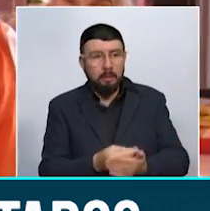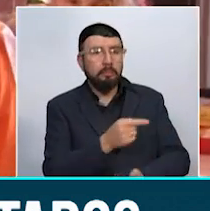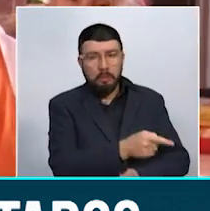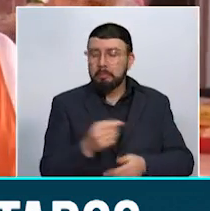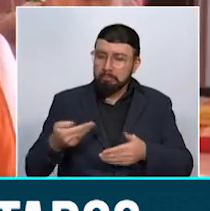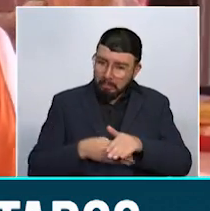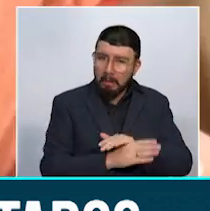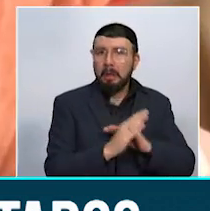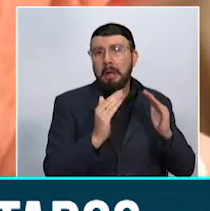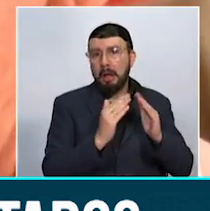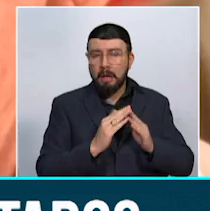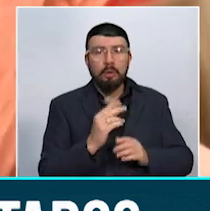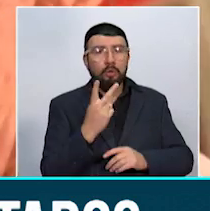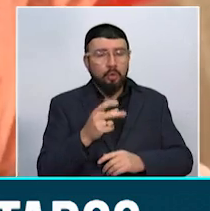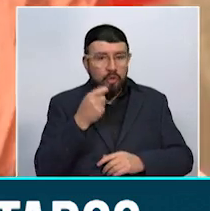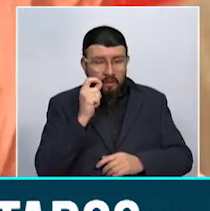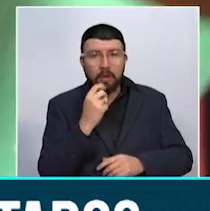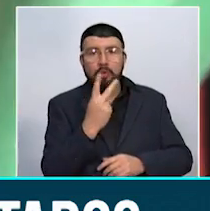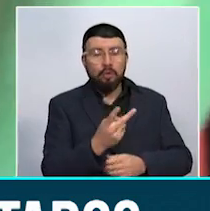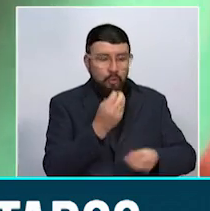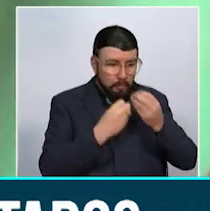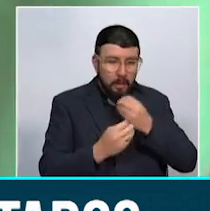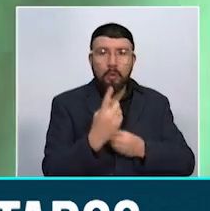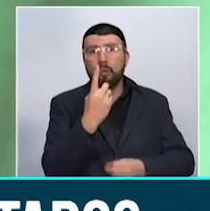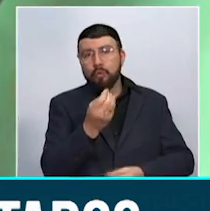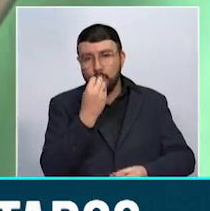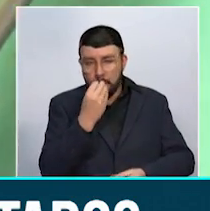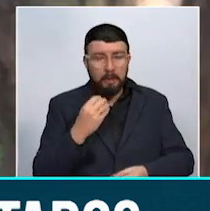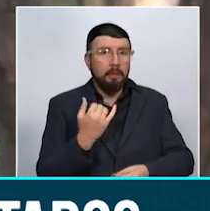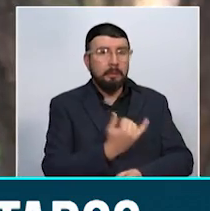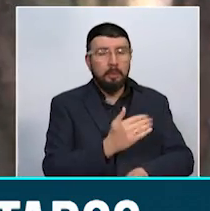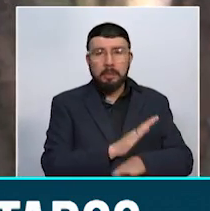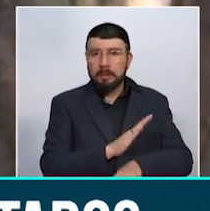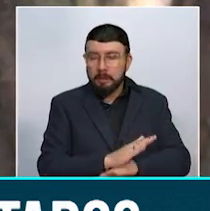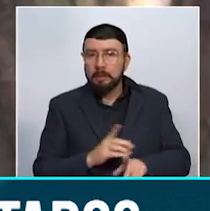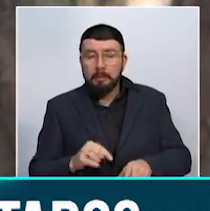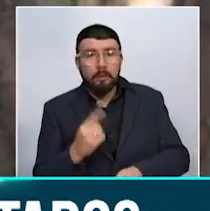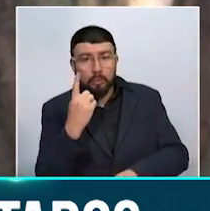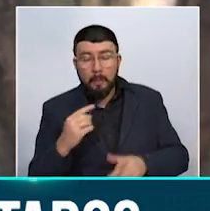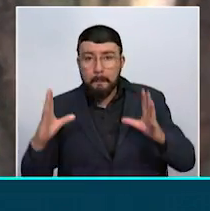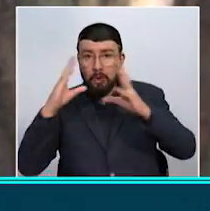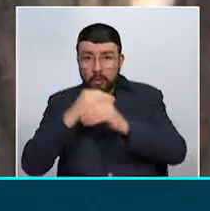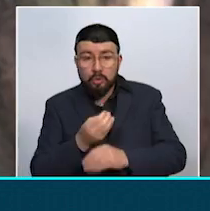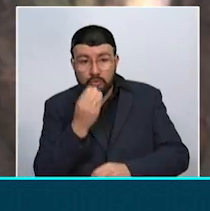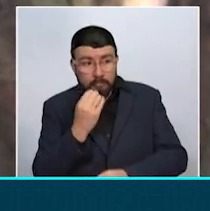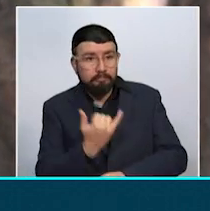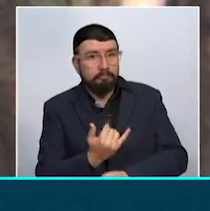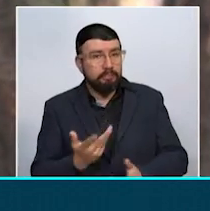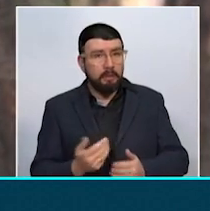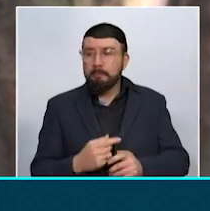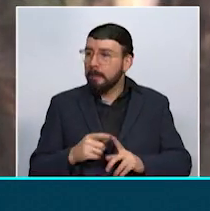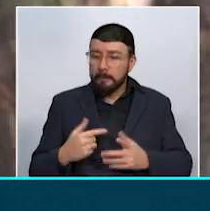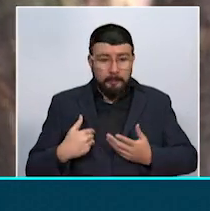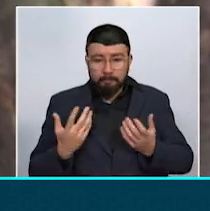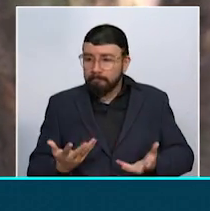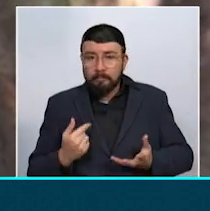alojamiento, dos tintos, dos meriendas, un almuerzo y una cena. Y la verdad que estamos reventadas económicamente, estamos reventados, ya no tenemos